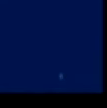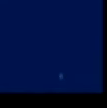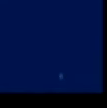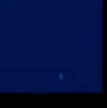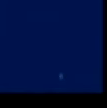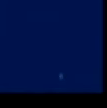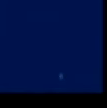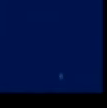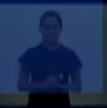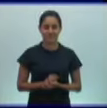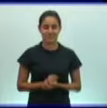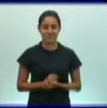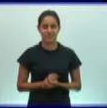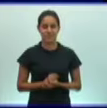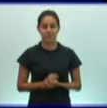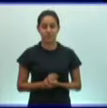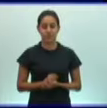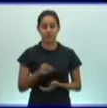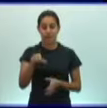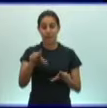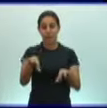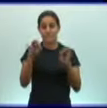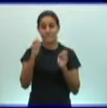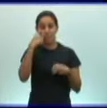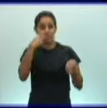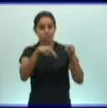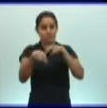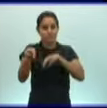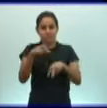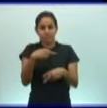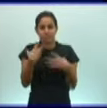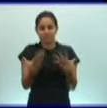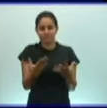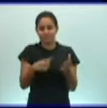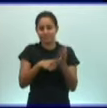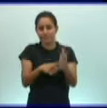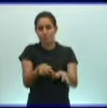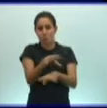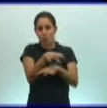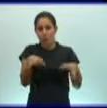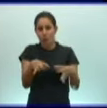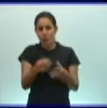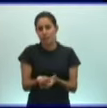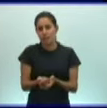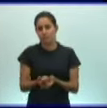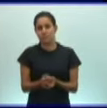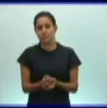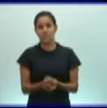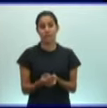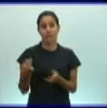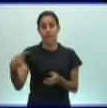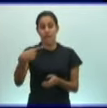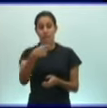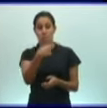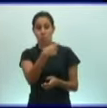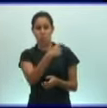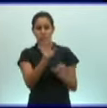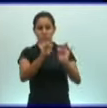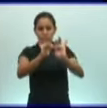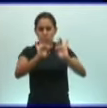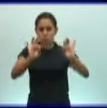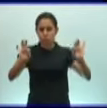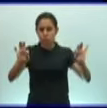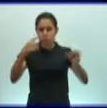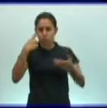Bien, los invito a conocer entonces cuáles son los representantes que pertenecen al grupo de los nematermintos. Ahí